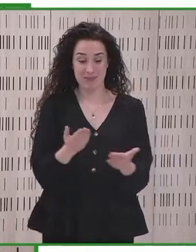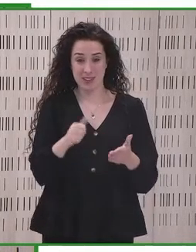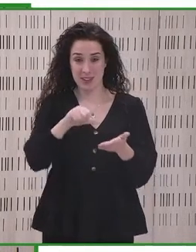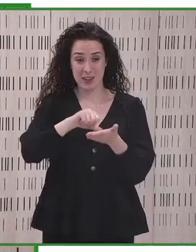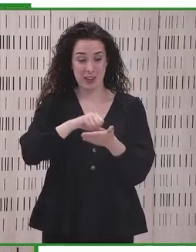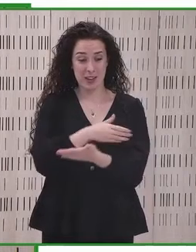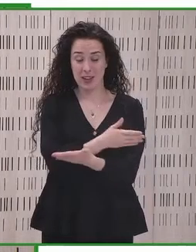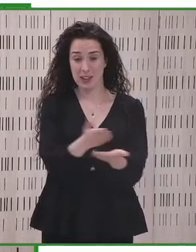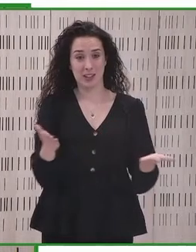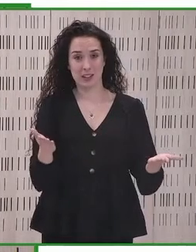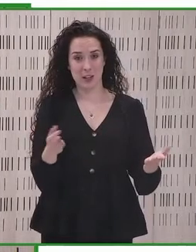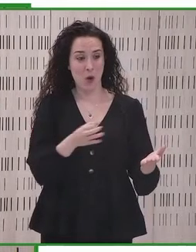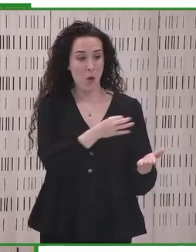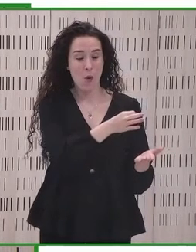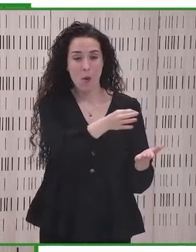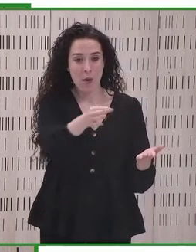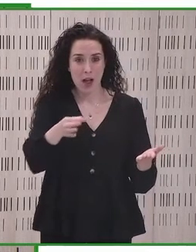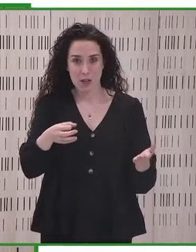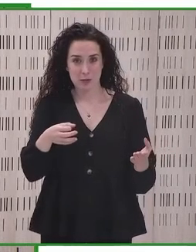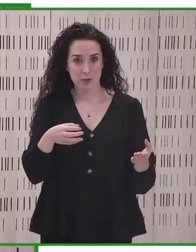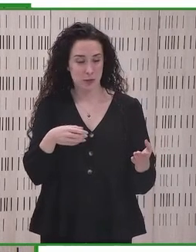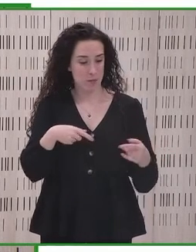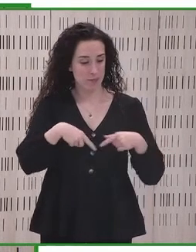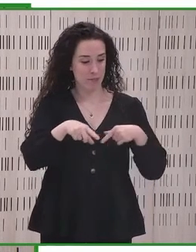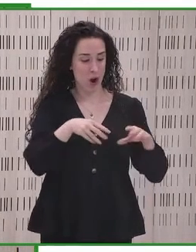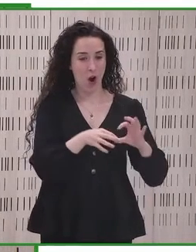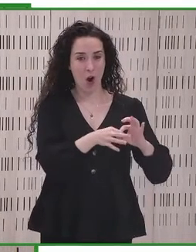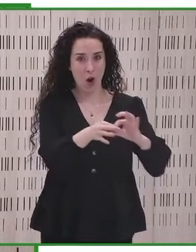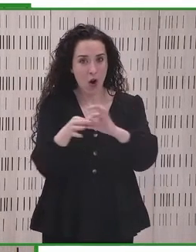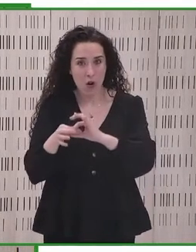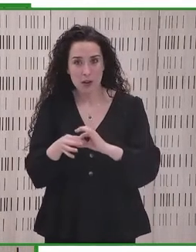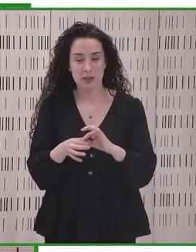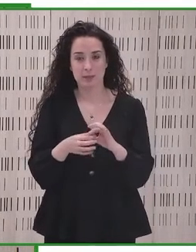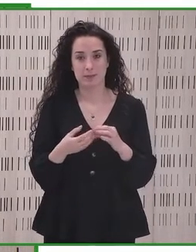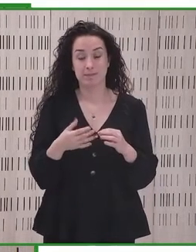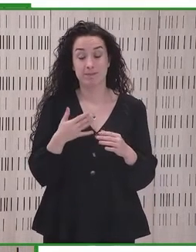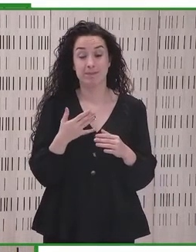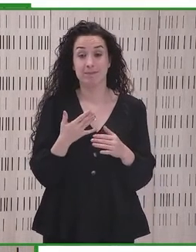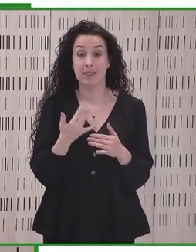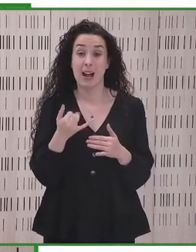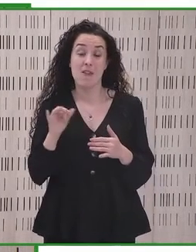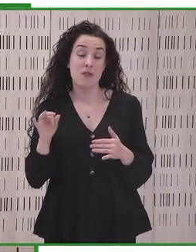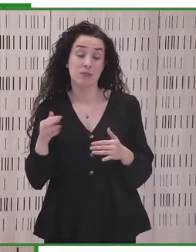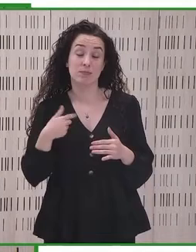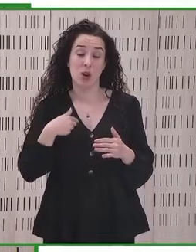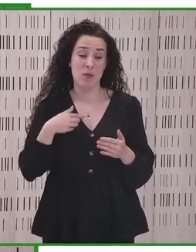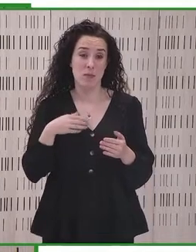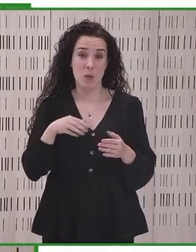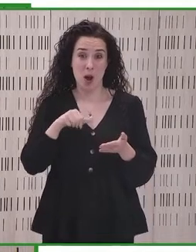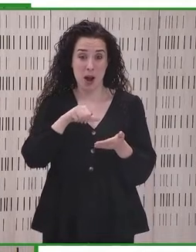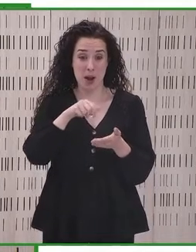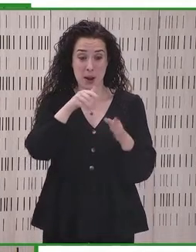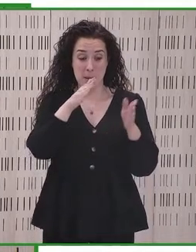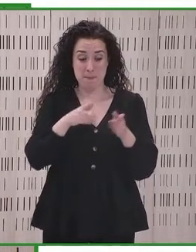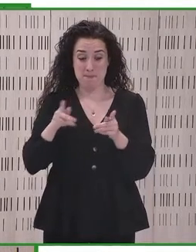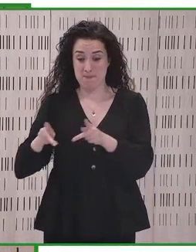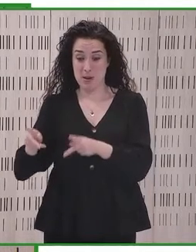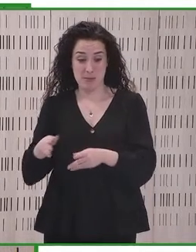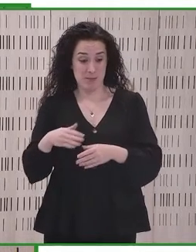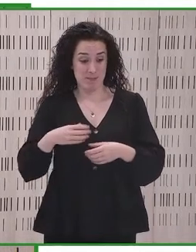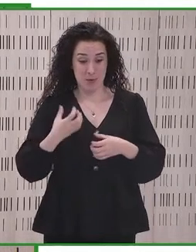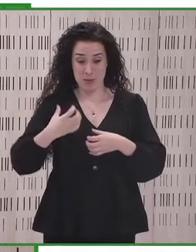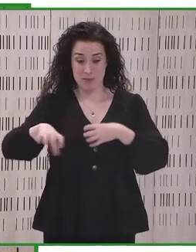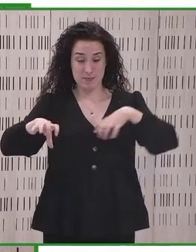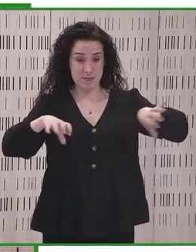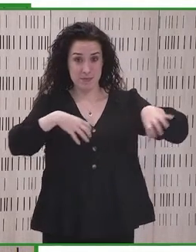la ciudad, en la ubicación, porque además, si no, estaré segregando a las propias personas con discapacidad.